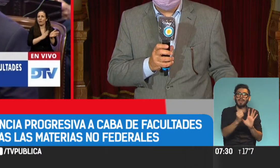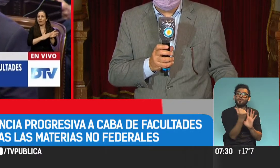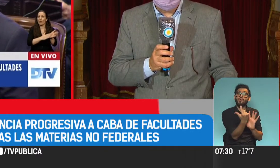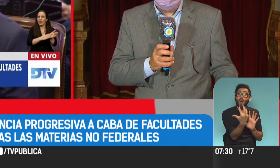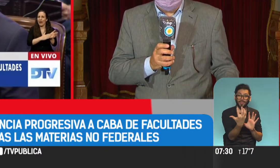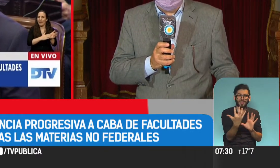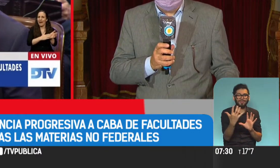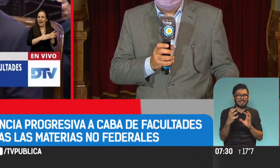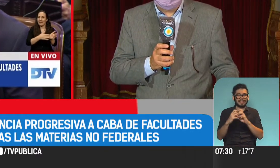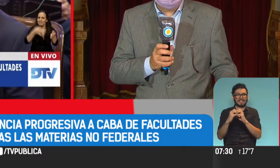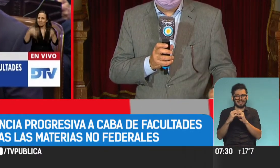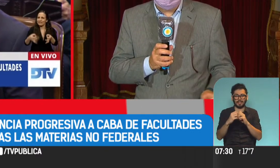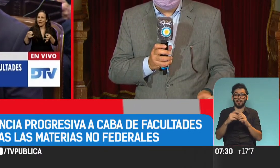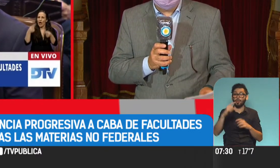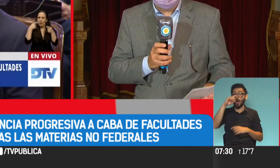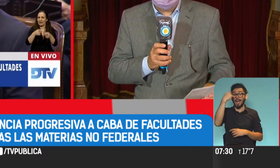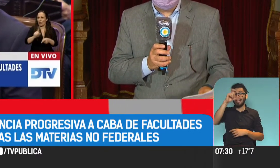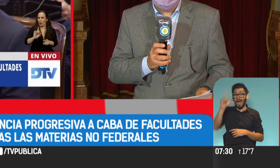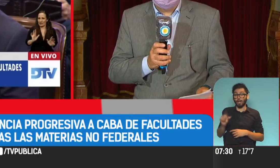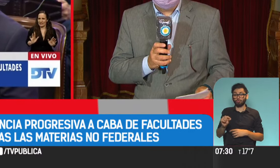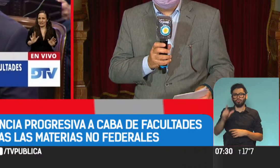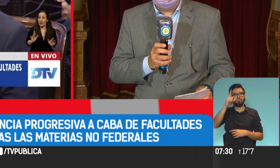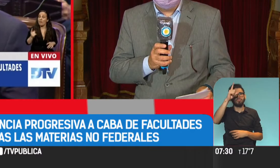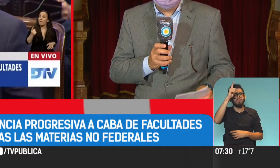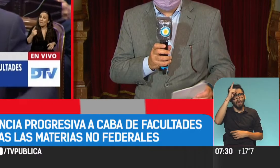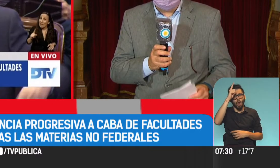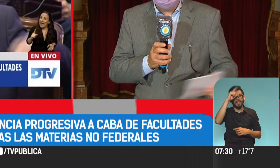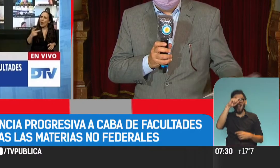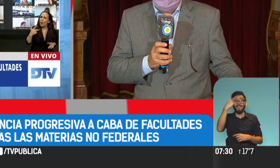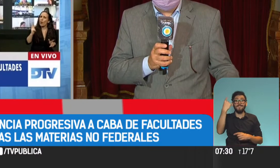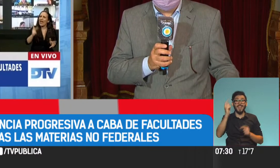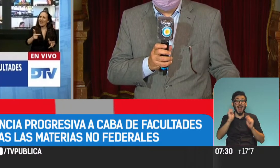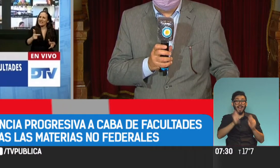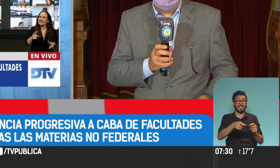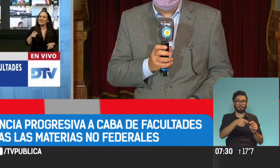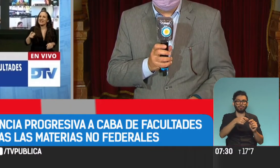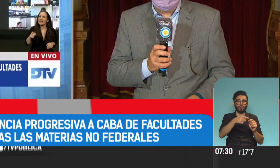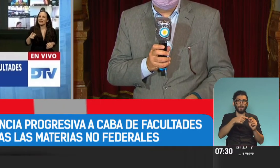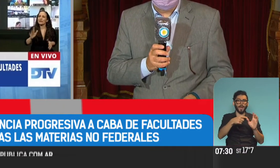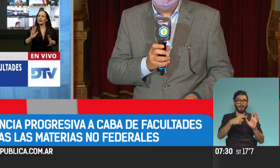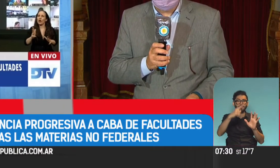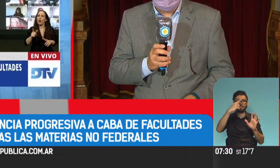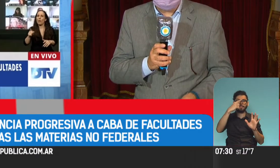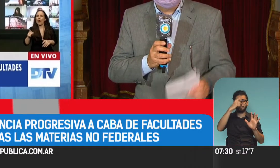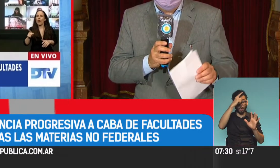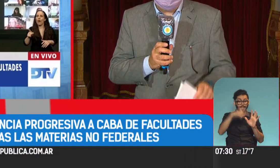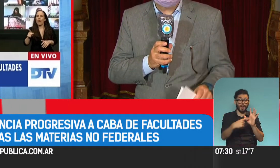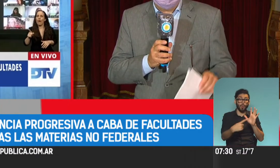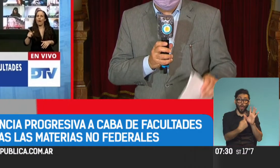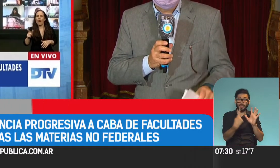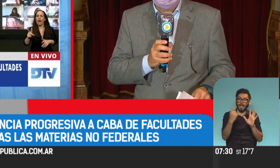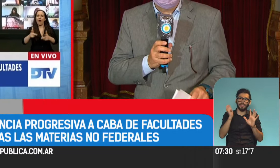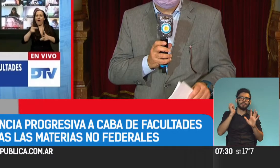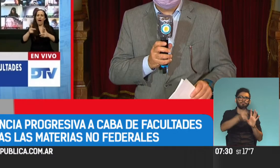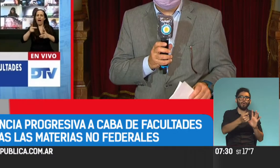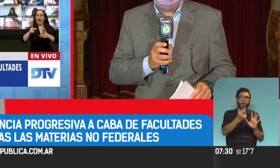tiene que destinar al traspaso de la Policía Federal hacia la Policía de la Ciudad de Buenos Aires es